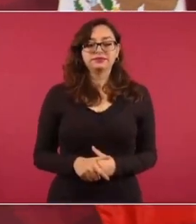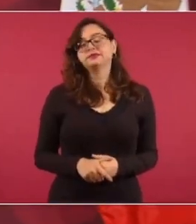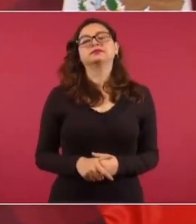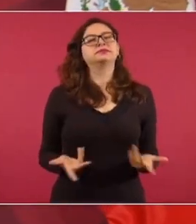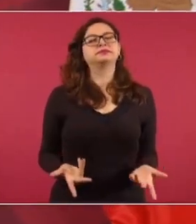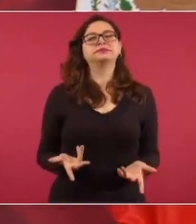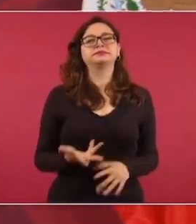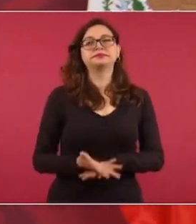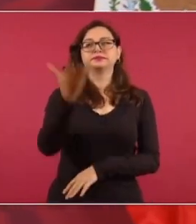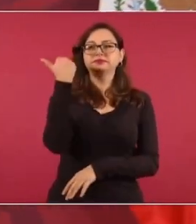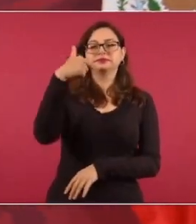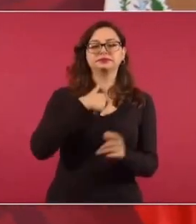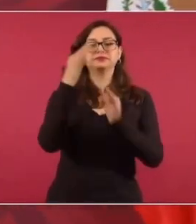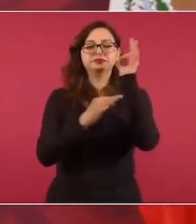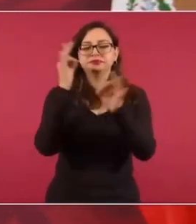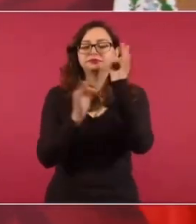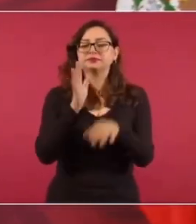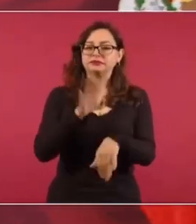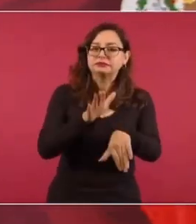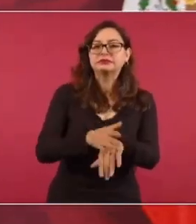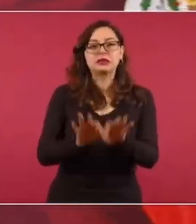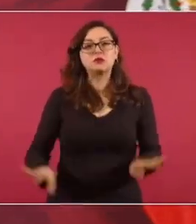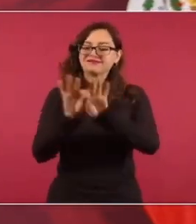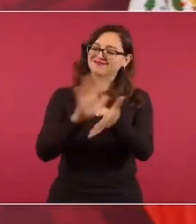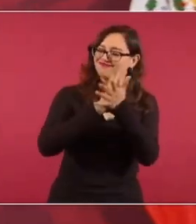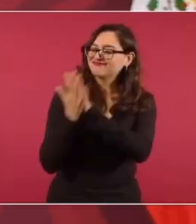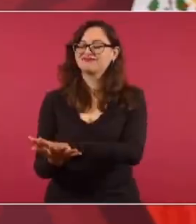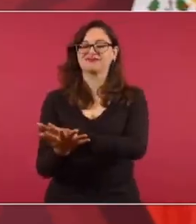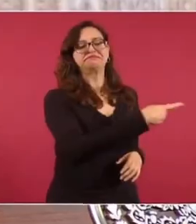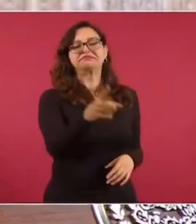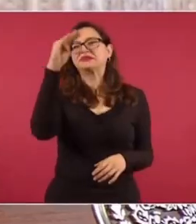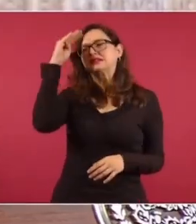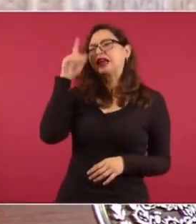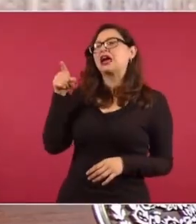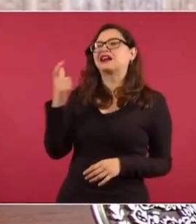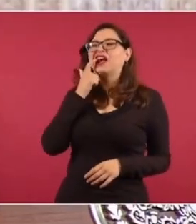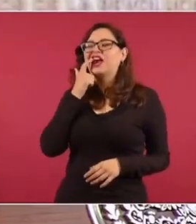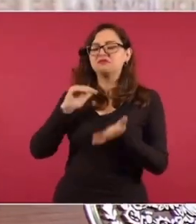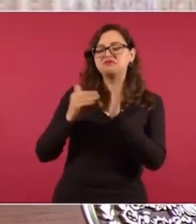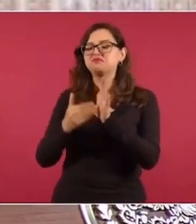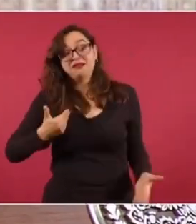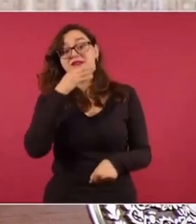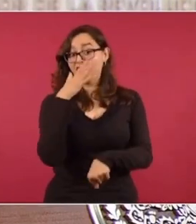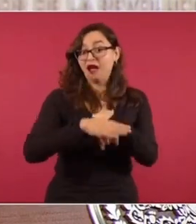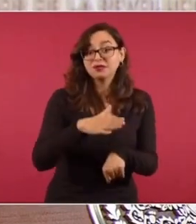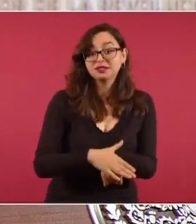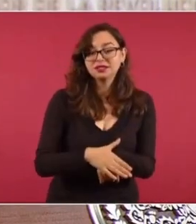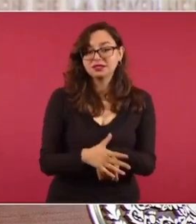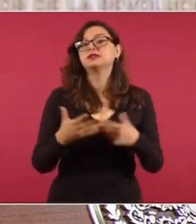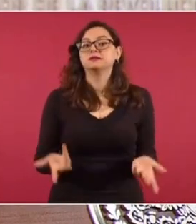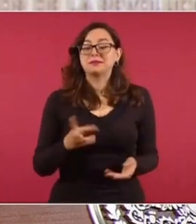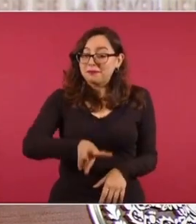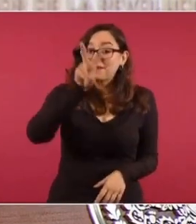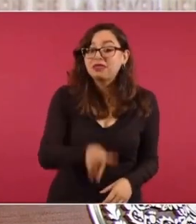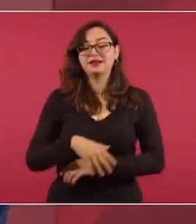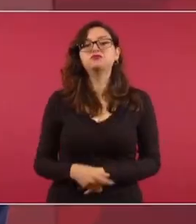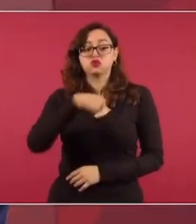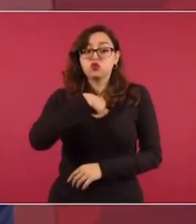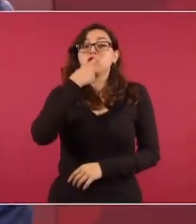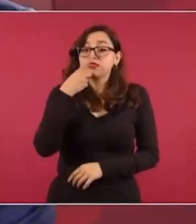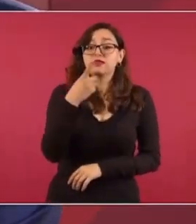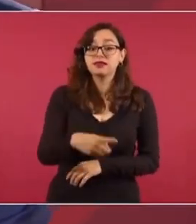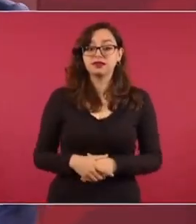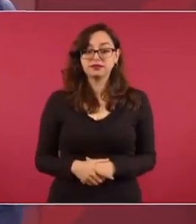se pensaba de que era un lema de campaña. Yo advertí, va a ser una transformación profunda,